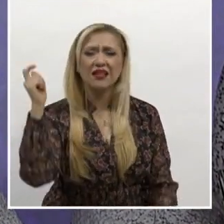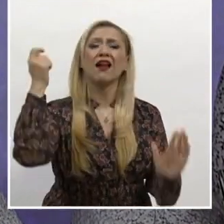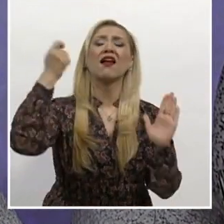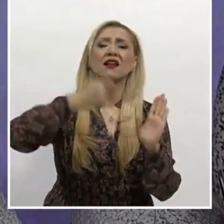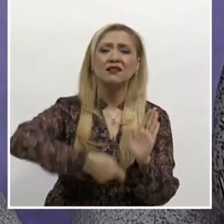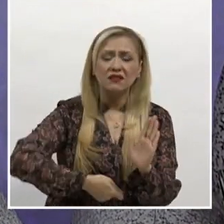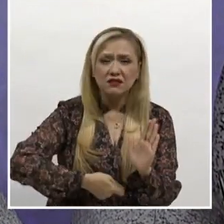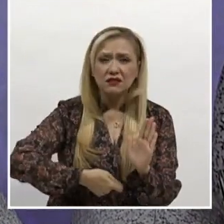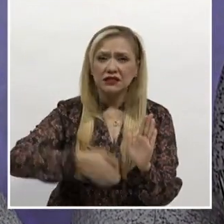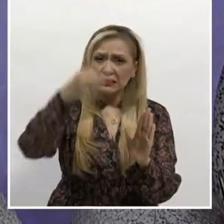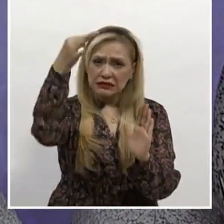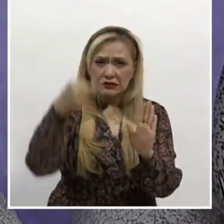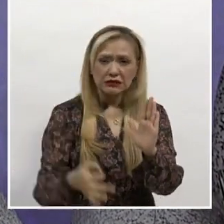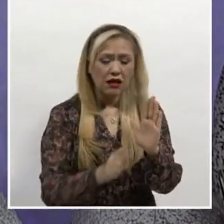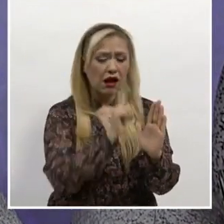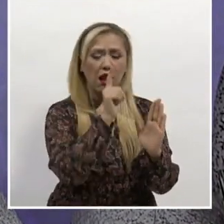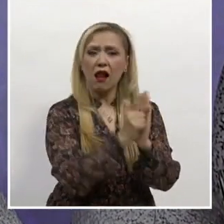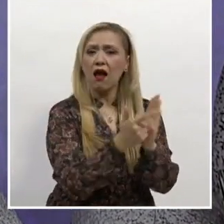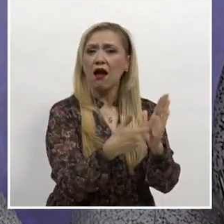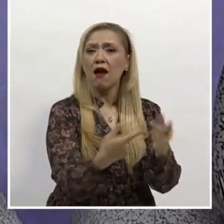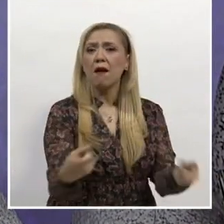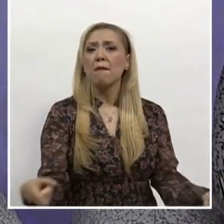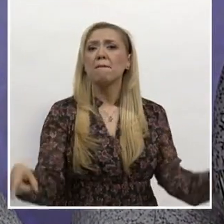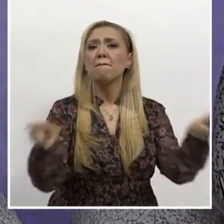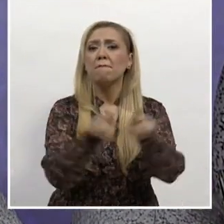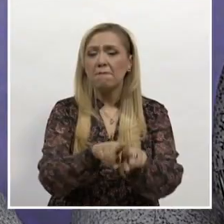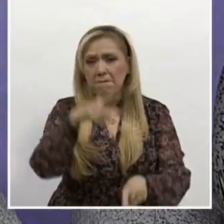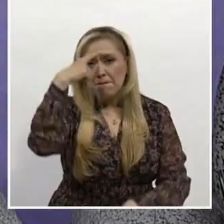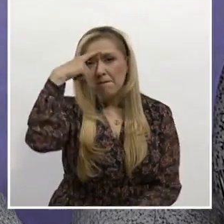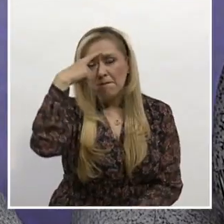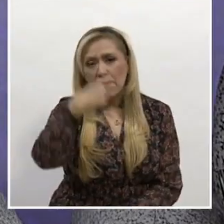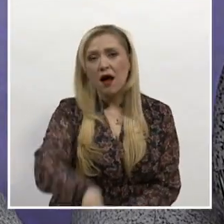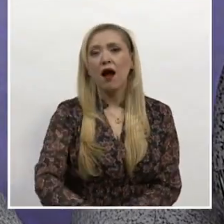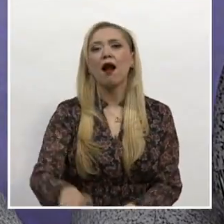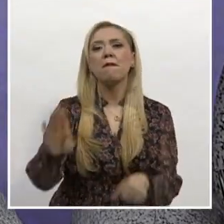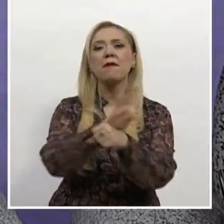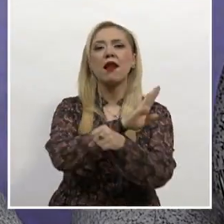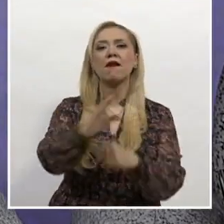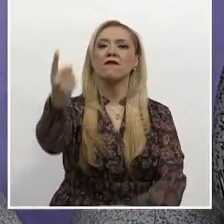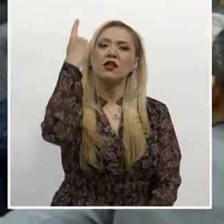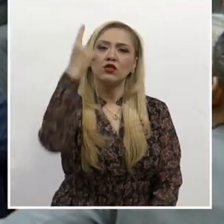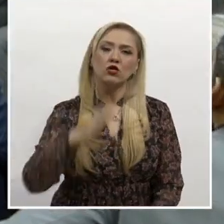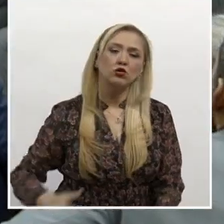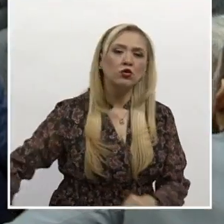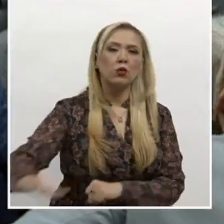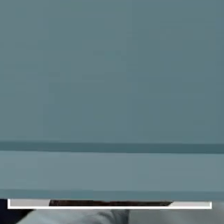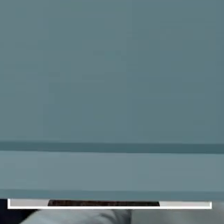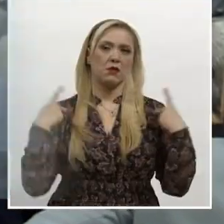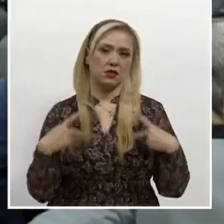acciones concretas que redunden en un beneficio social.